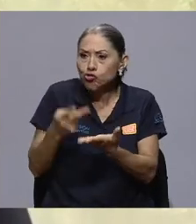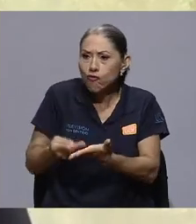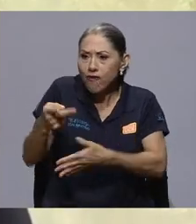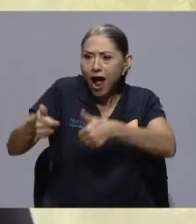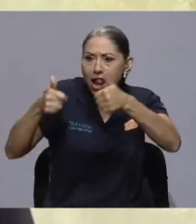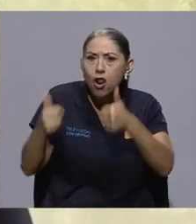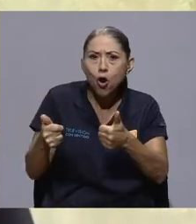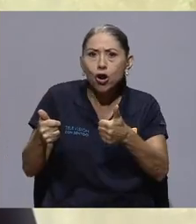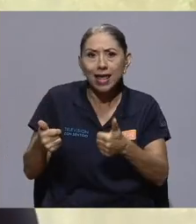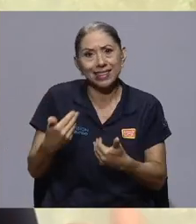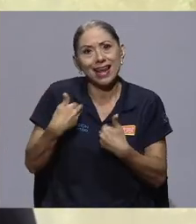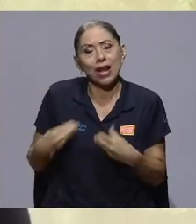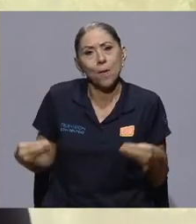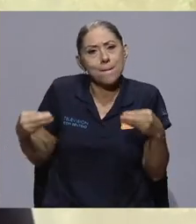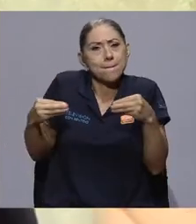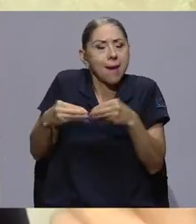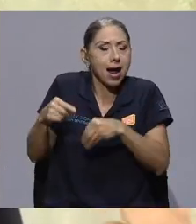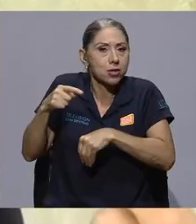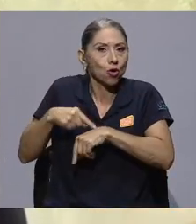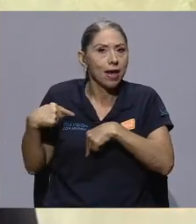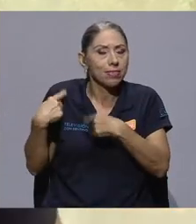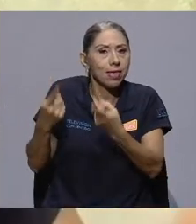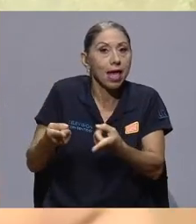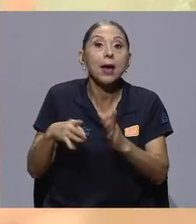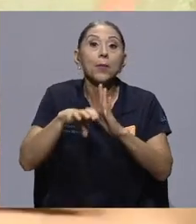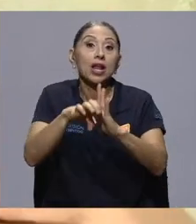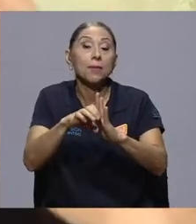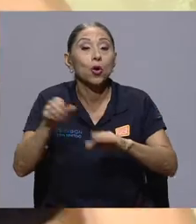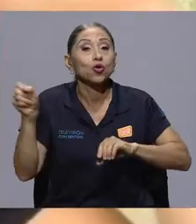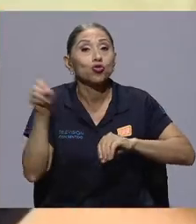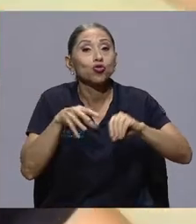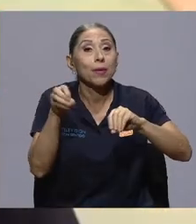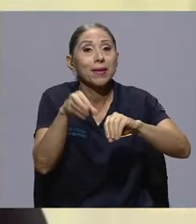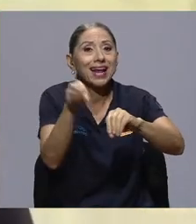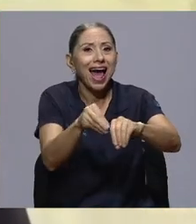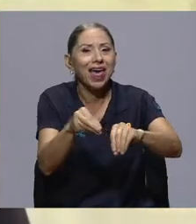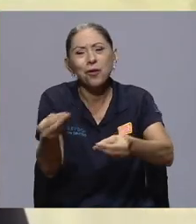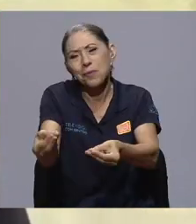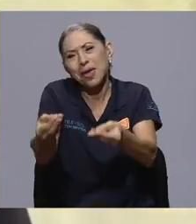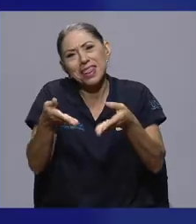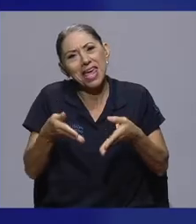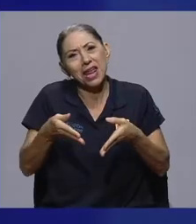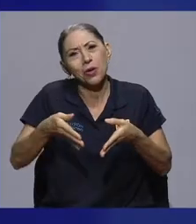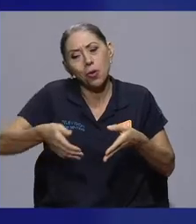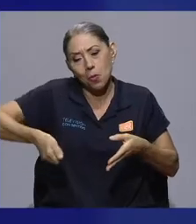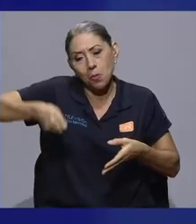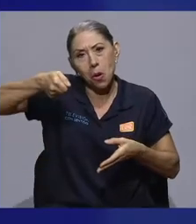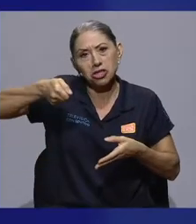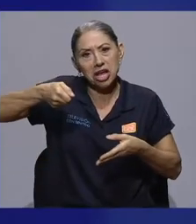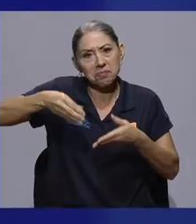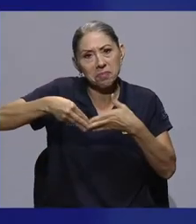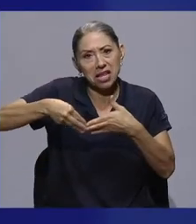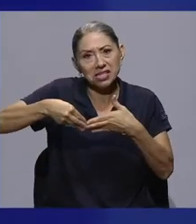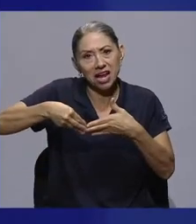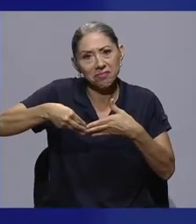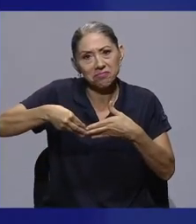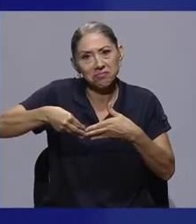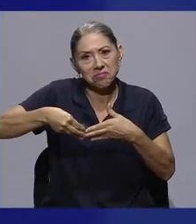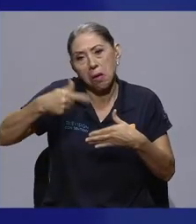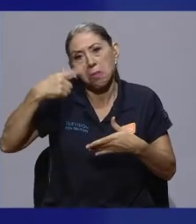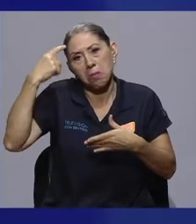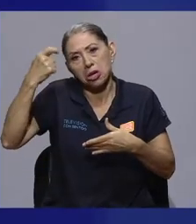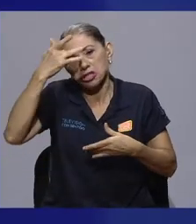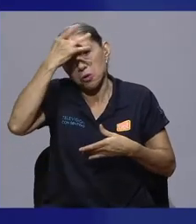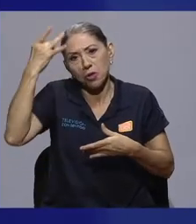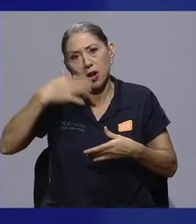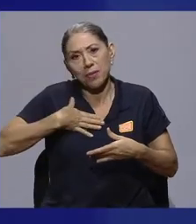Entonces, si yo tengo una bolsa plástica que me dieron en el supermercado, porque no llevé la mía, no sé, se me olvidó la de tela, o venían cosas mojadas que no puedo